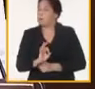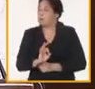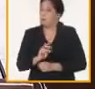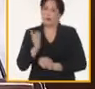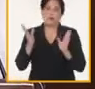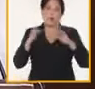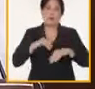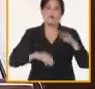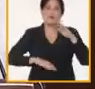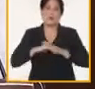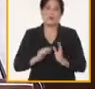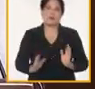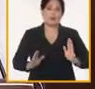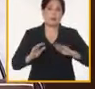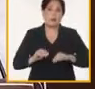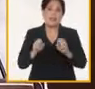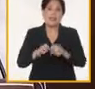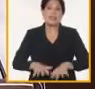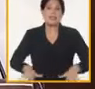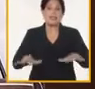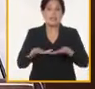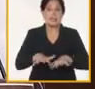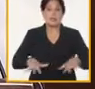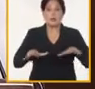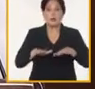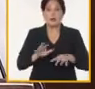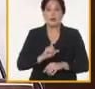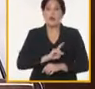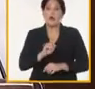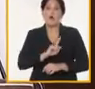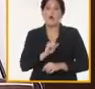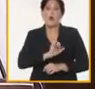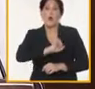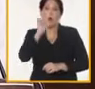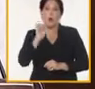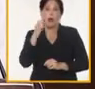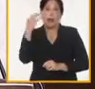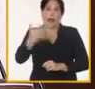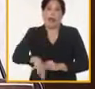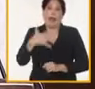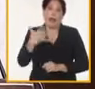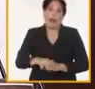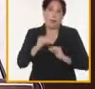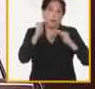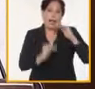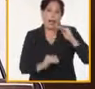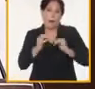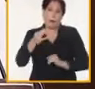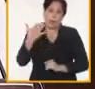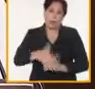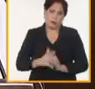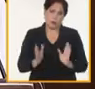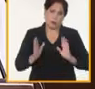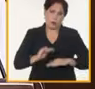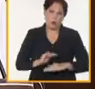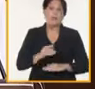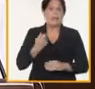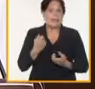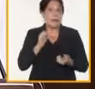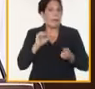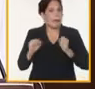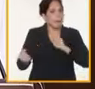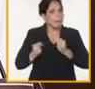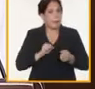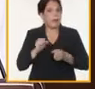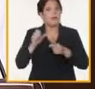productivas. Esta situación no logra impactar en la disminución de los precios minoristas. Se precisa de un mayor control de la